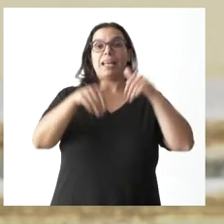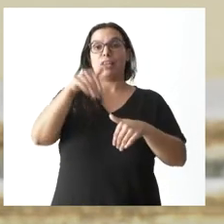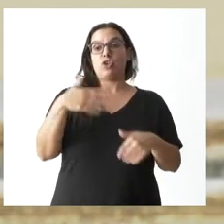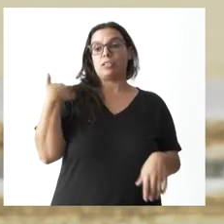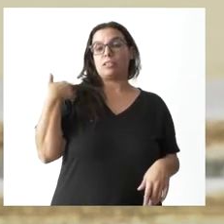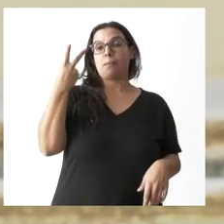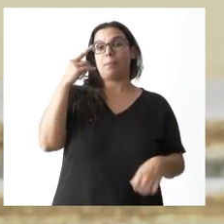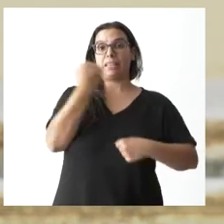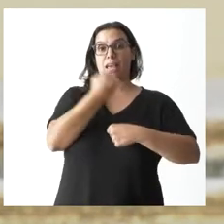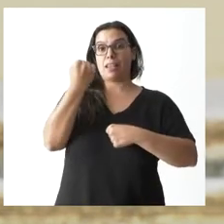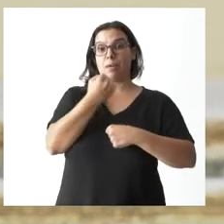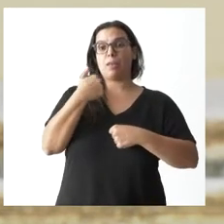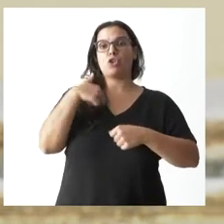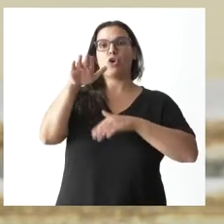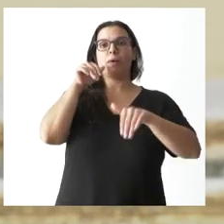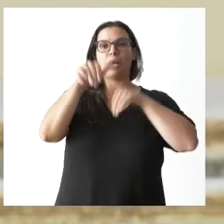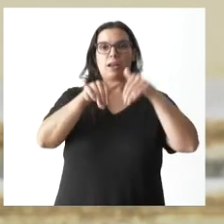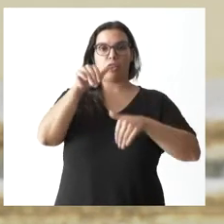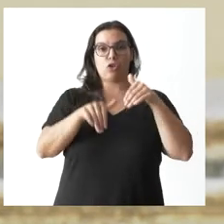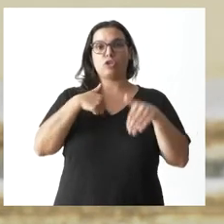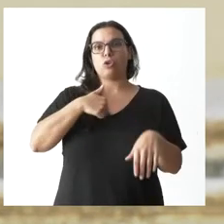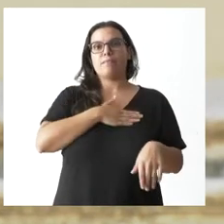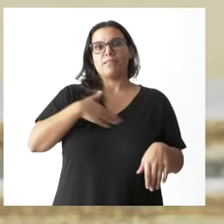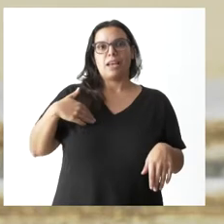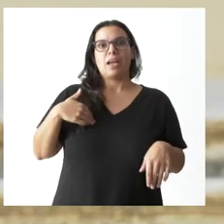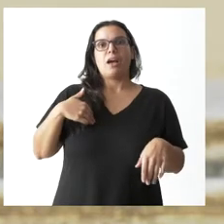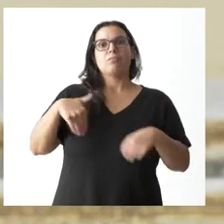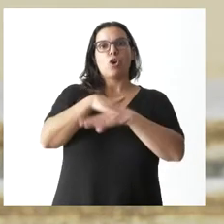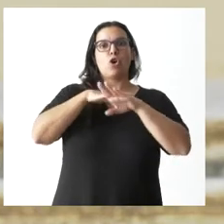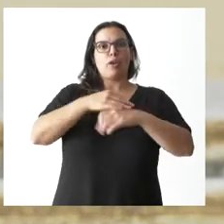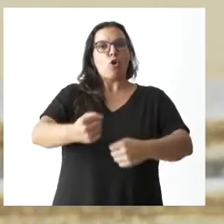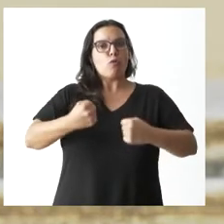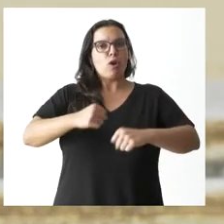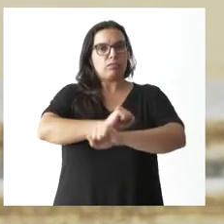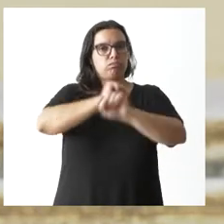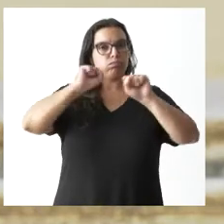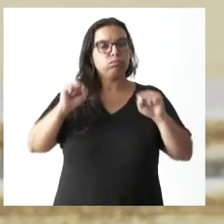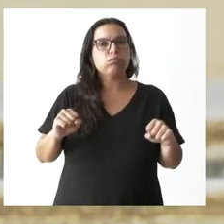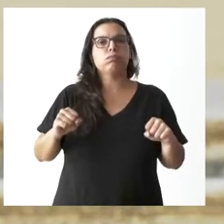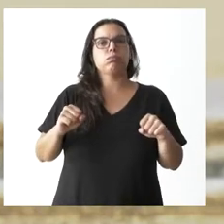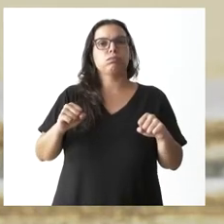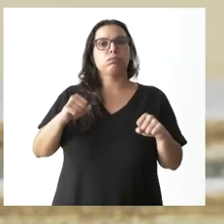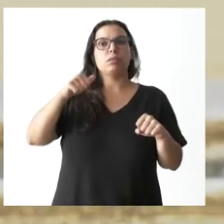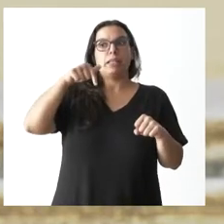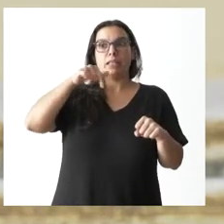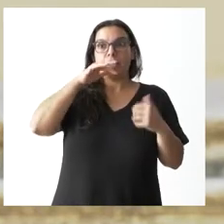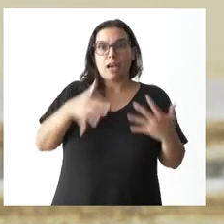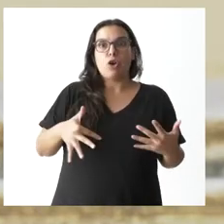20 de diciembre la vocación era que hubiera un gobierno fuerte este gobierno